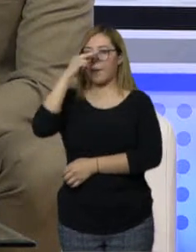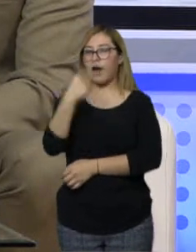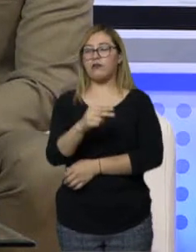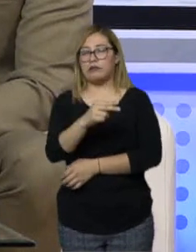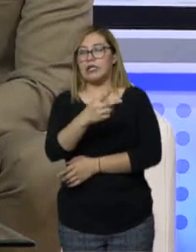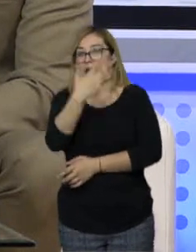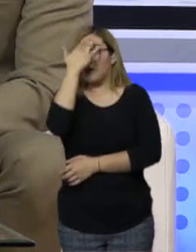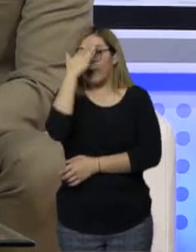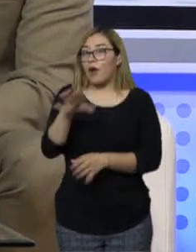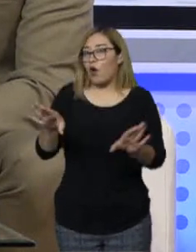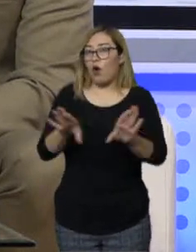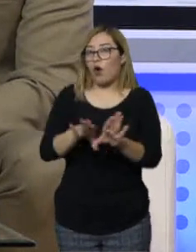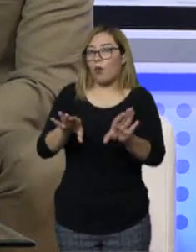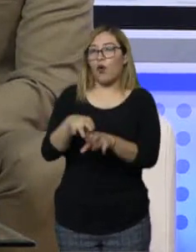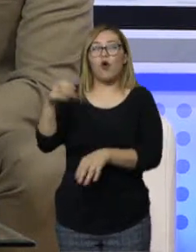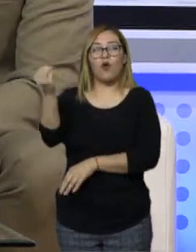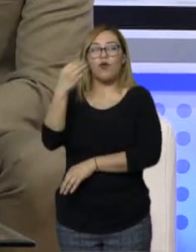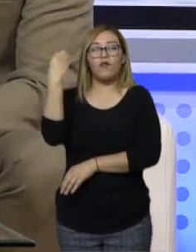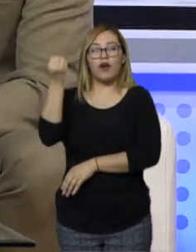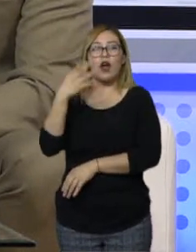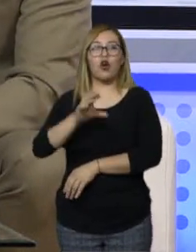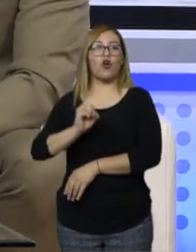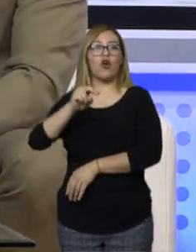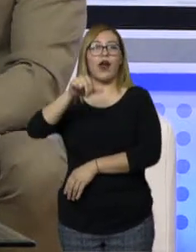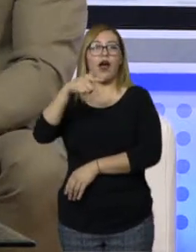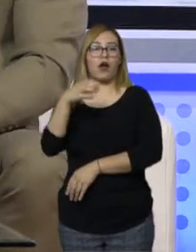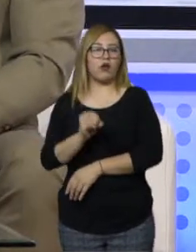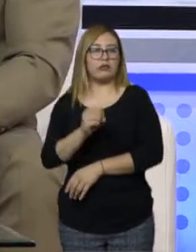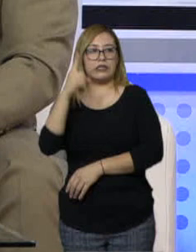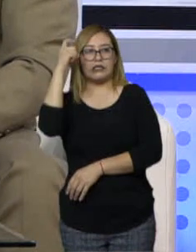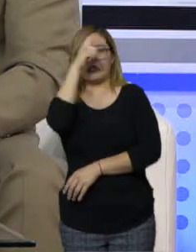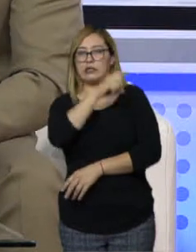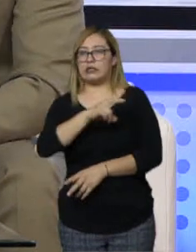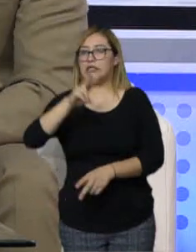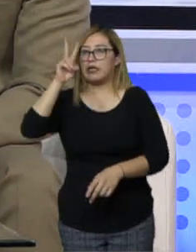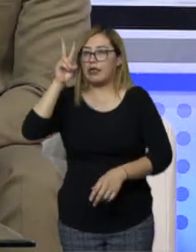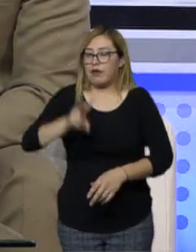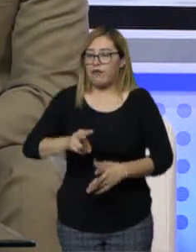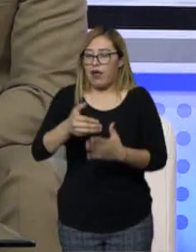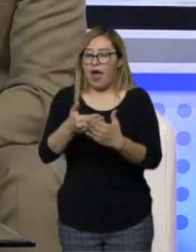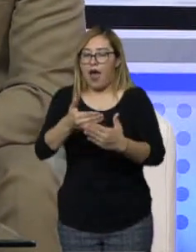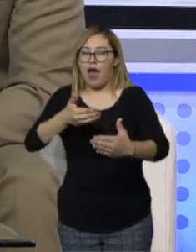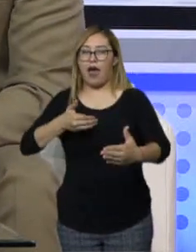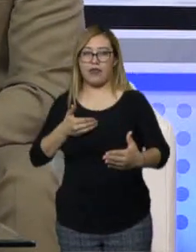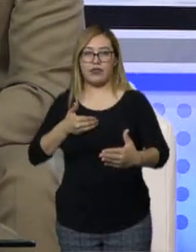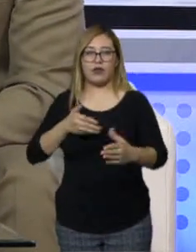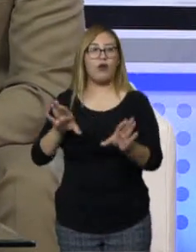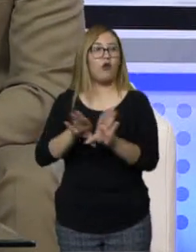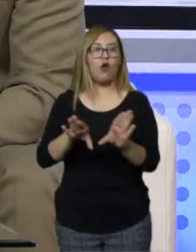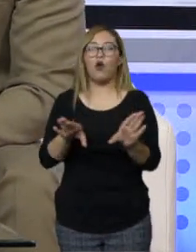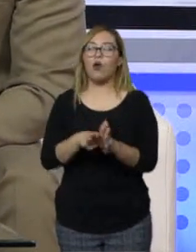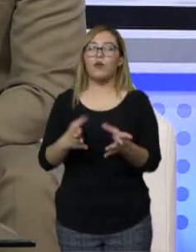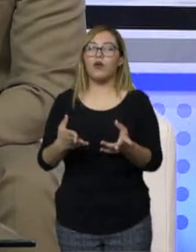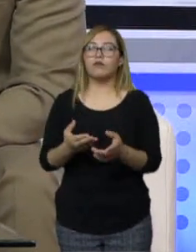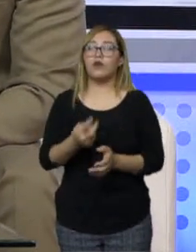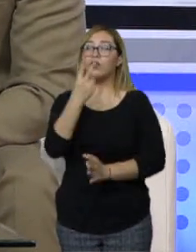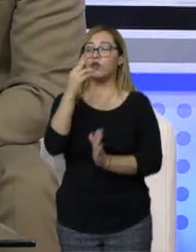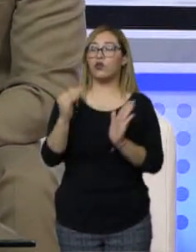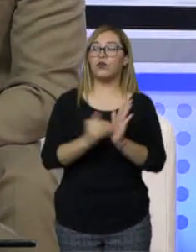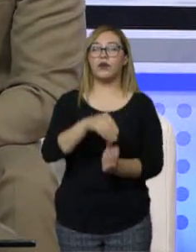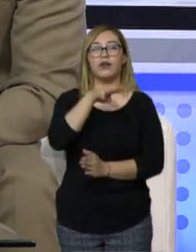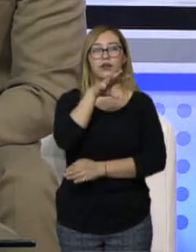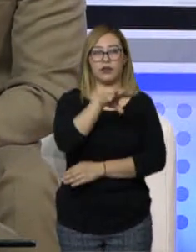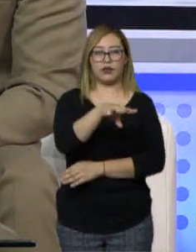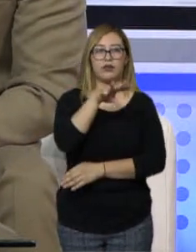tensa en la Conferencia Nacional de Gobernadores, digamos como en la gestión previa, y cómo incluso durante 2019